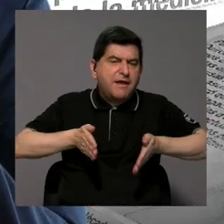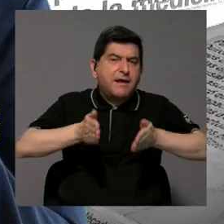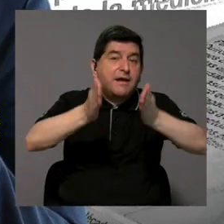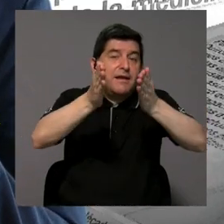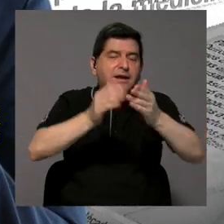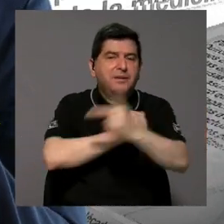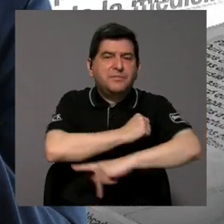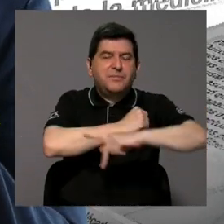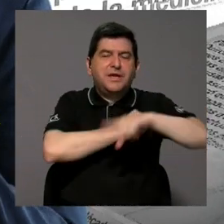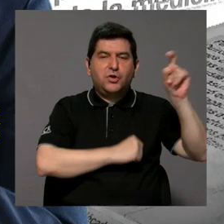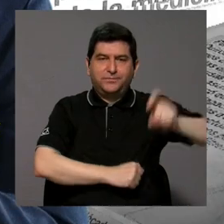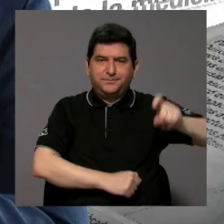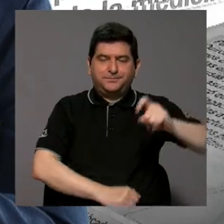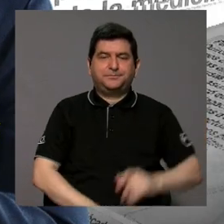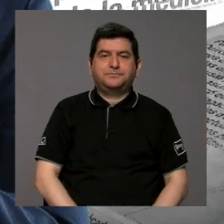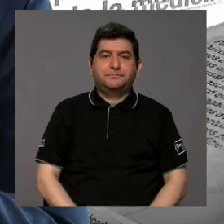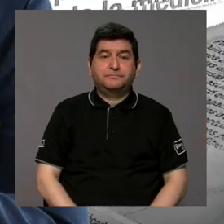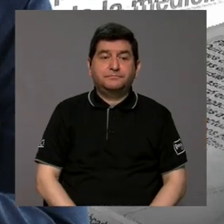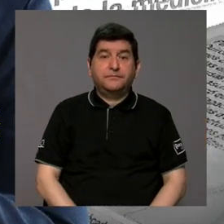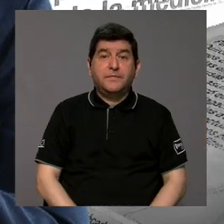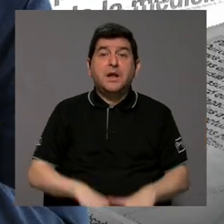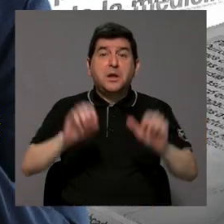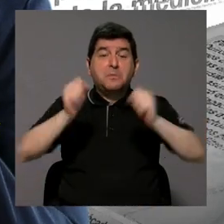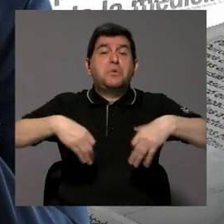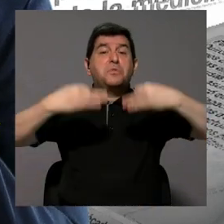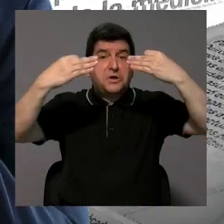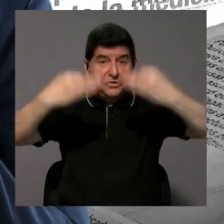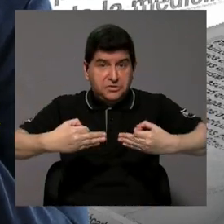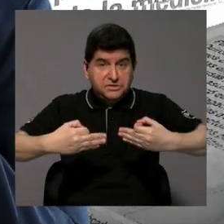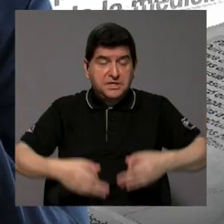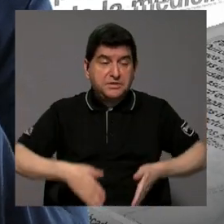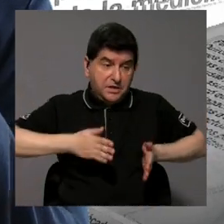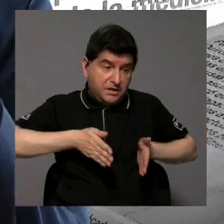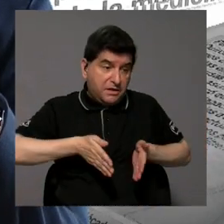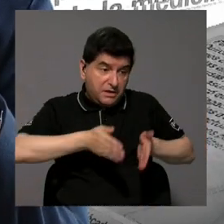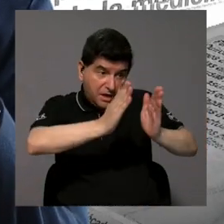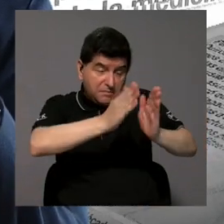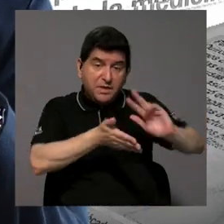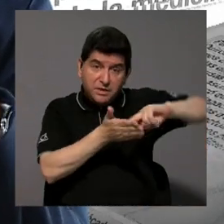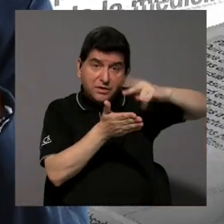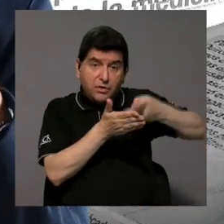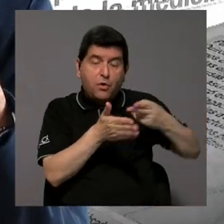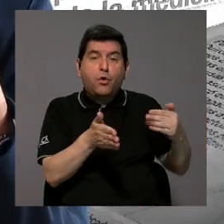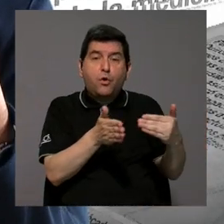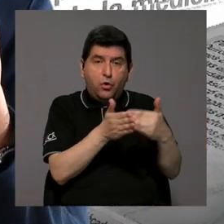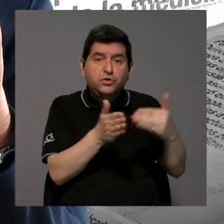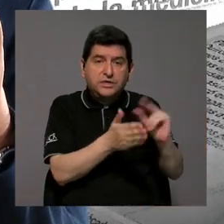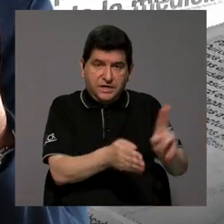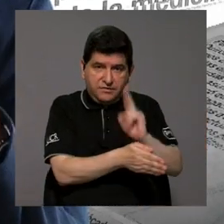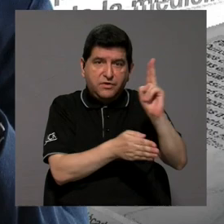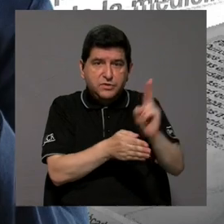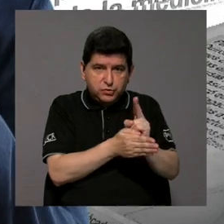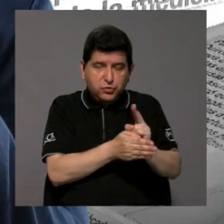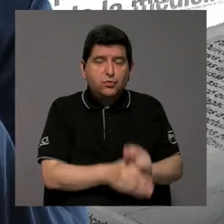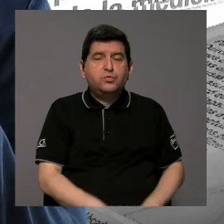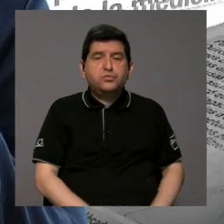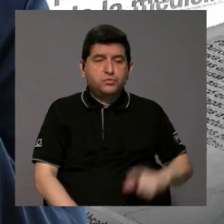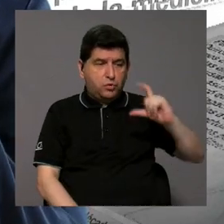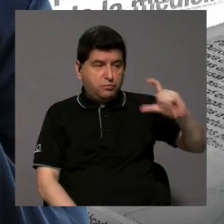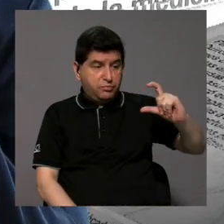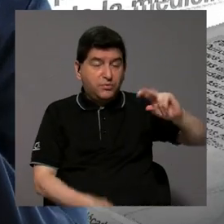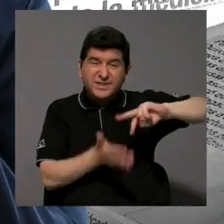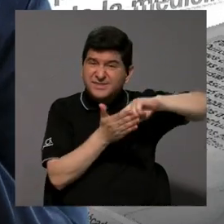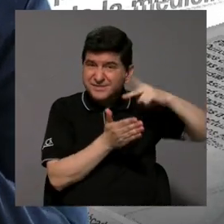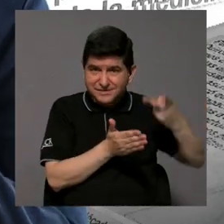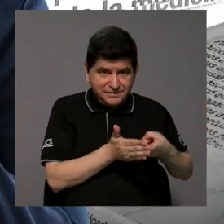seguir como país podemos decidir un camino que implique la reutilización de las baterías que eso